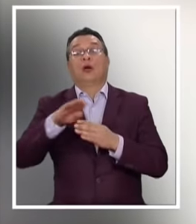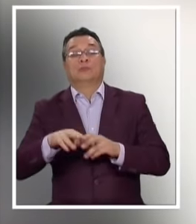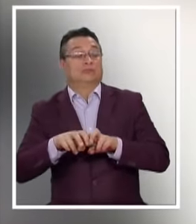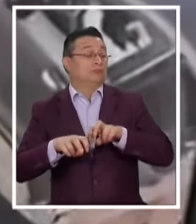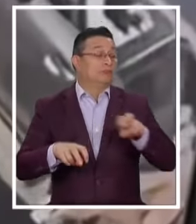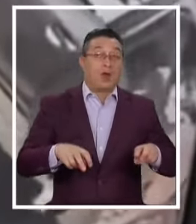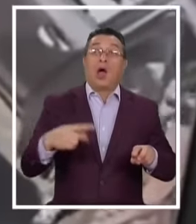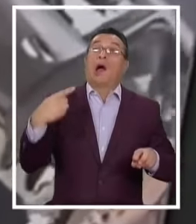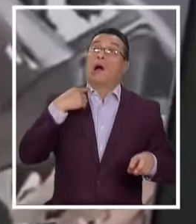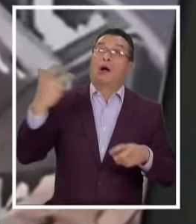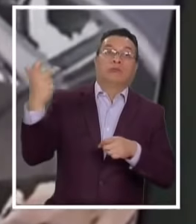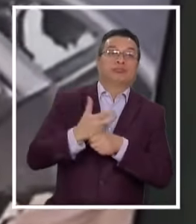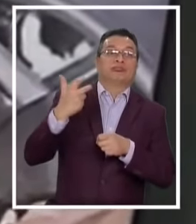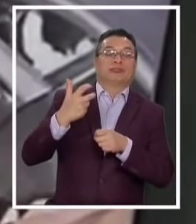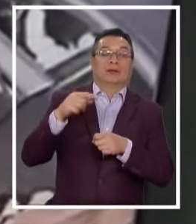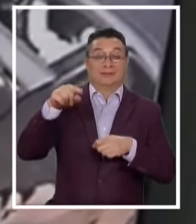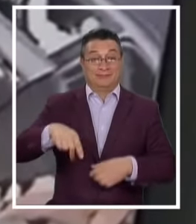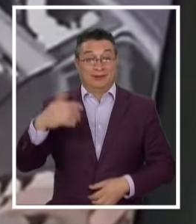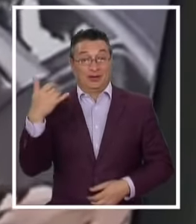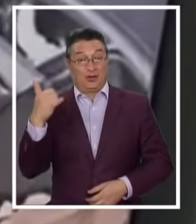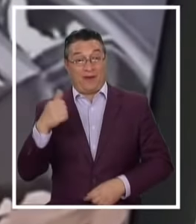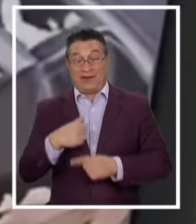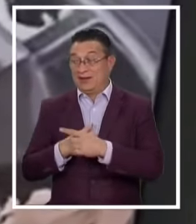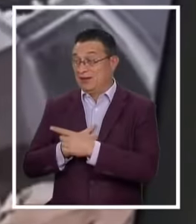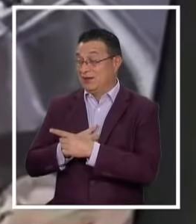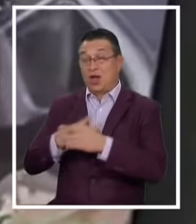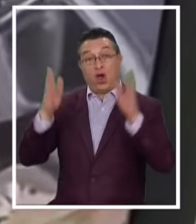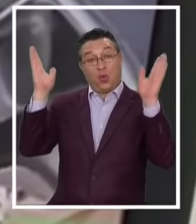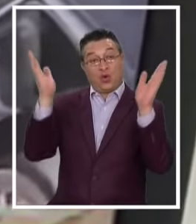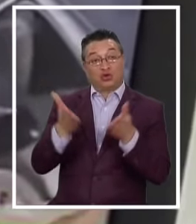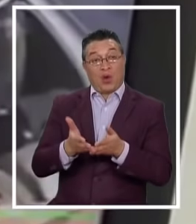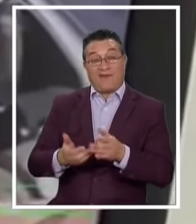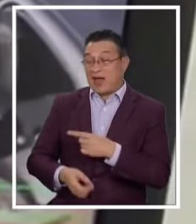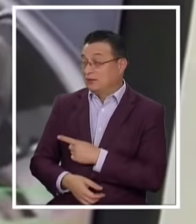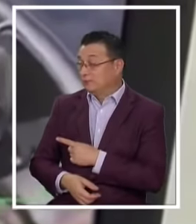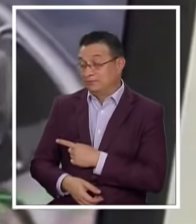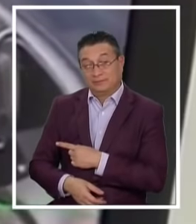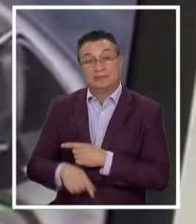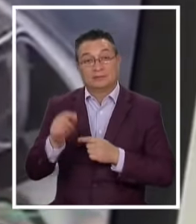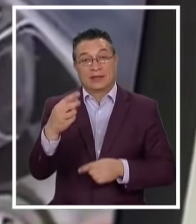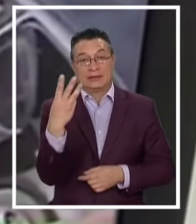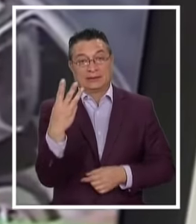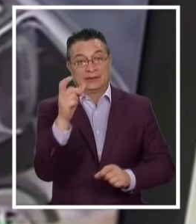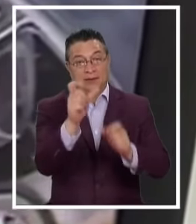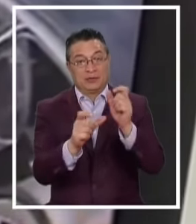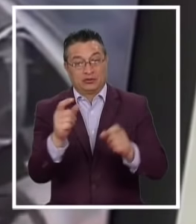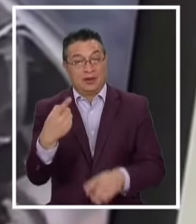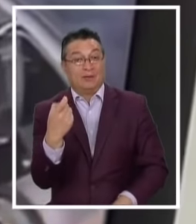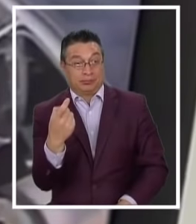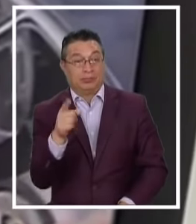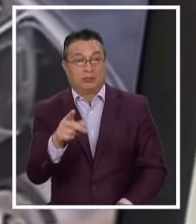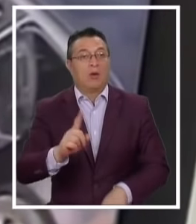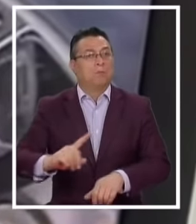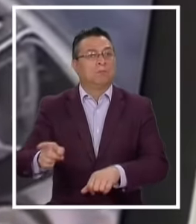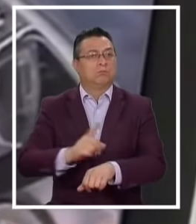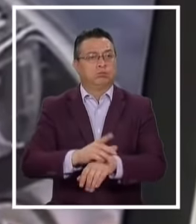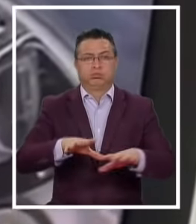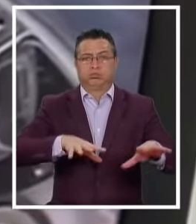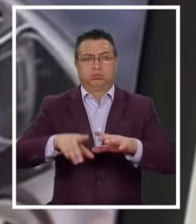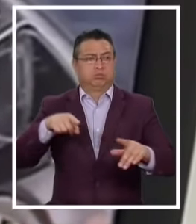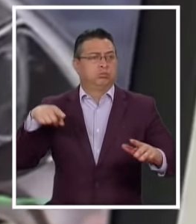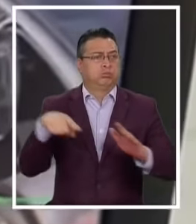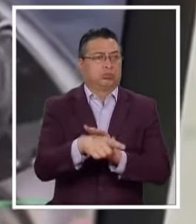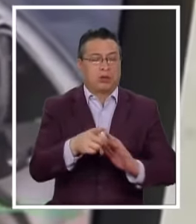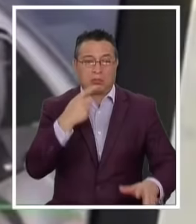O por tonazos Este jueves En Huichuraba Una familia Fue víctima De este tipo De delito Tres delincuentes Con pistolas Y en un rápido movimiento